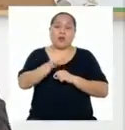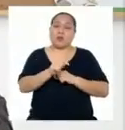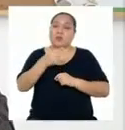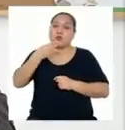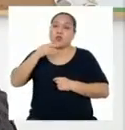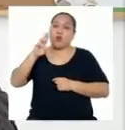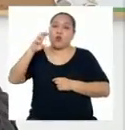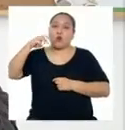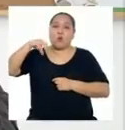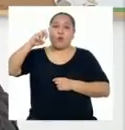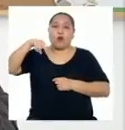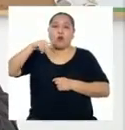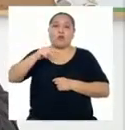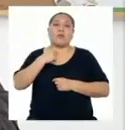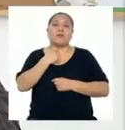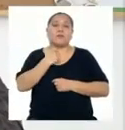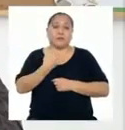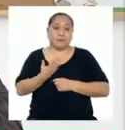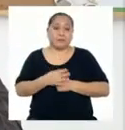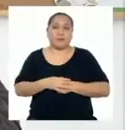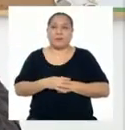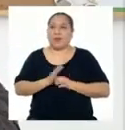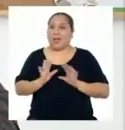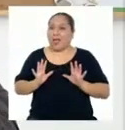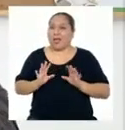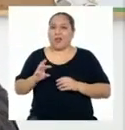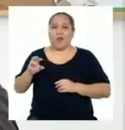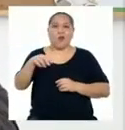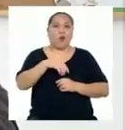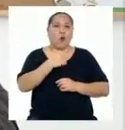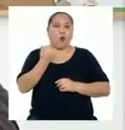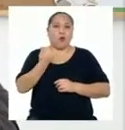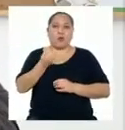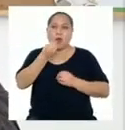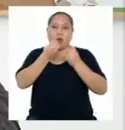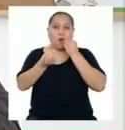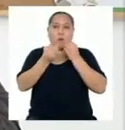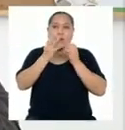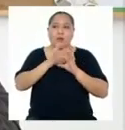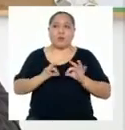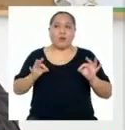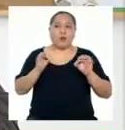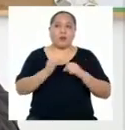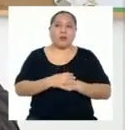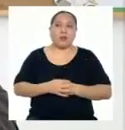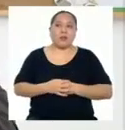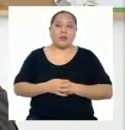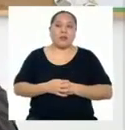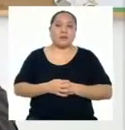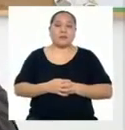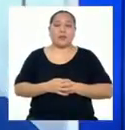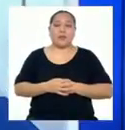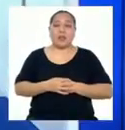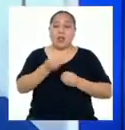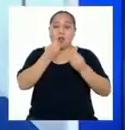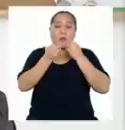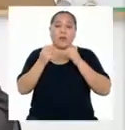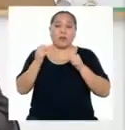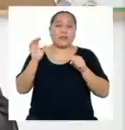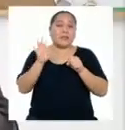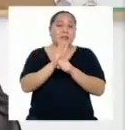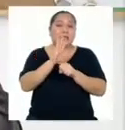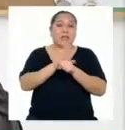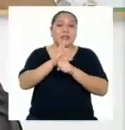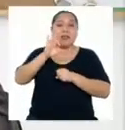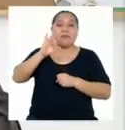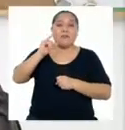una hormona que produce la tiroides. Ah, y otro tipo de comida útil serán los alimentos ricos en fibra. ¿Por qué?